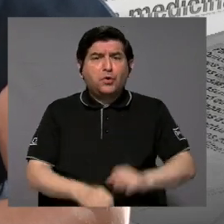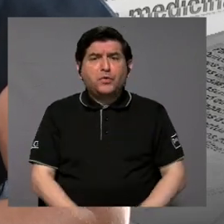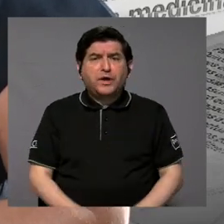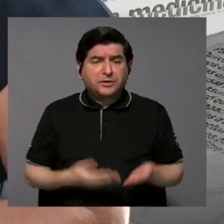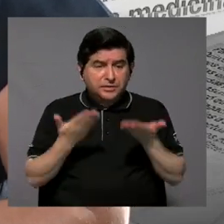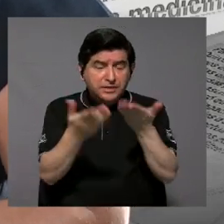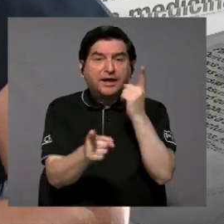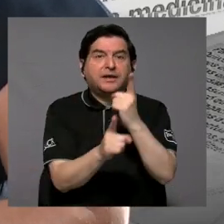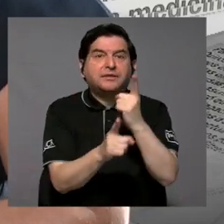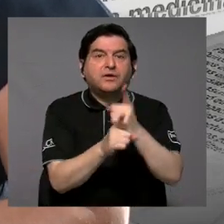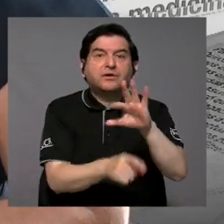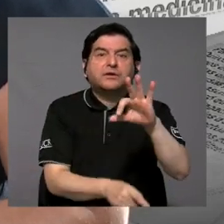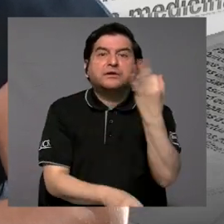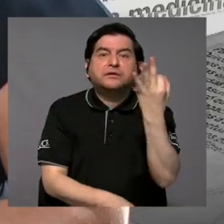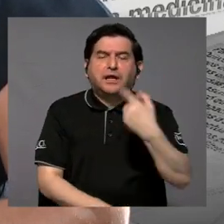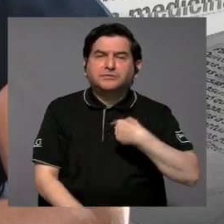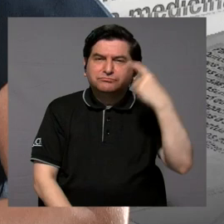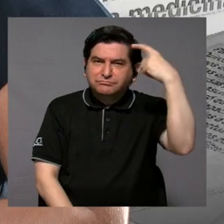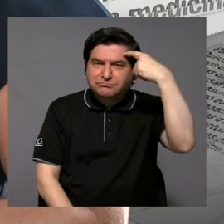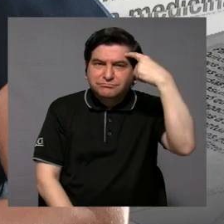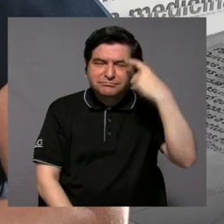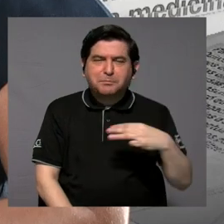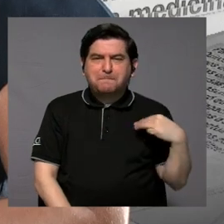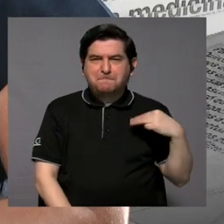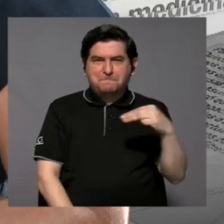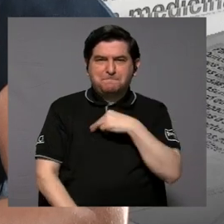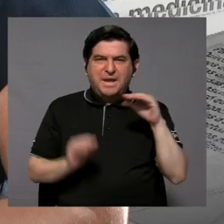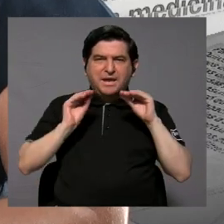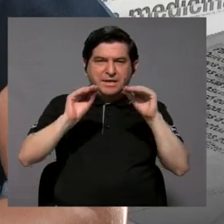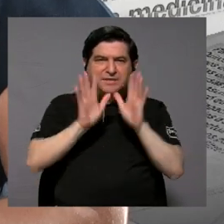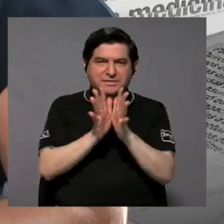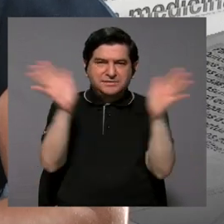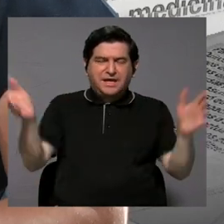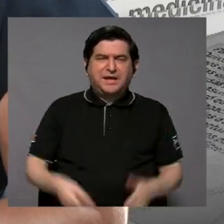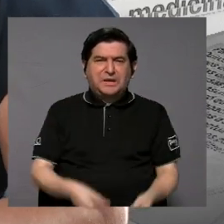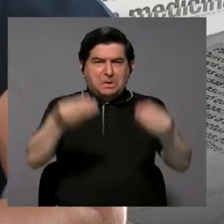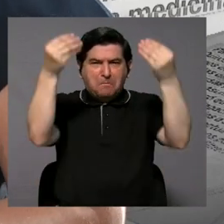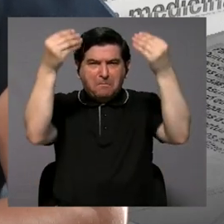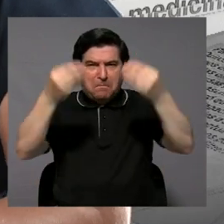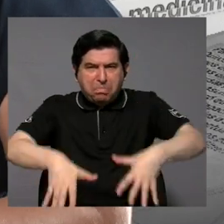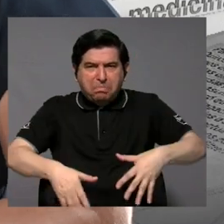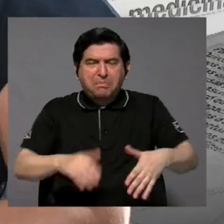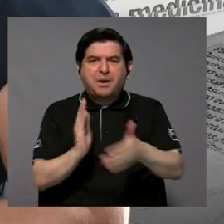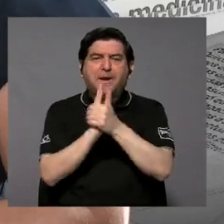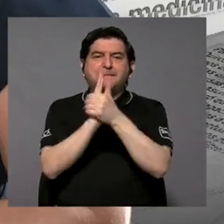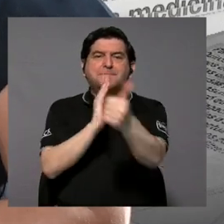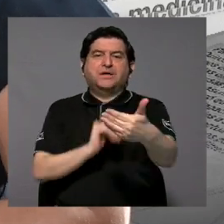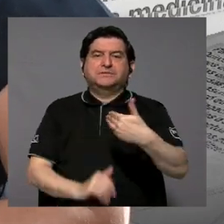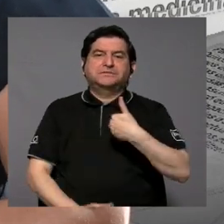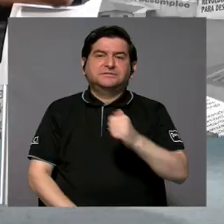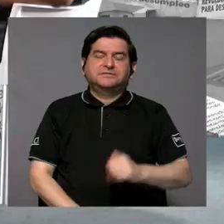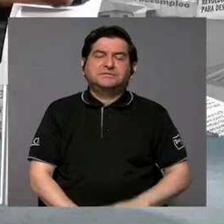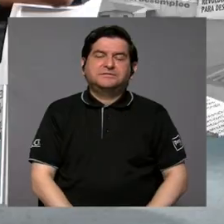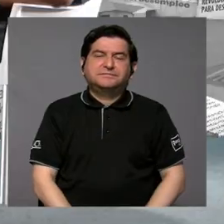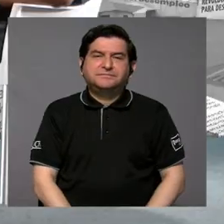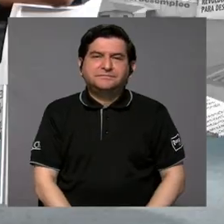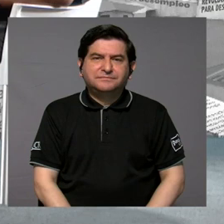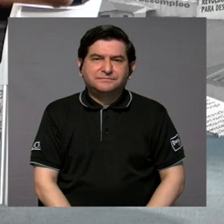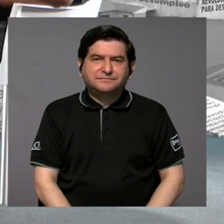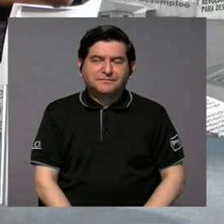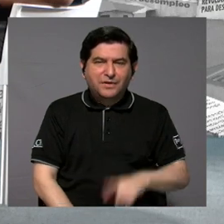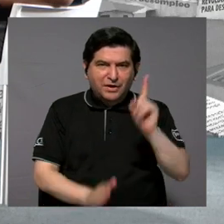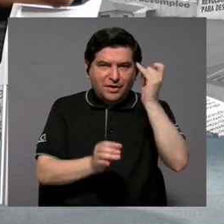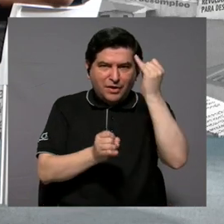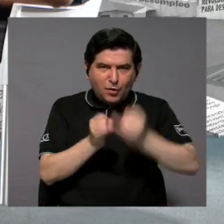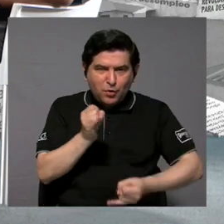corresponde. Pero sí, yo pensaría que el MED, pues, está como desperdiciando un poco el potencial que existe. Y usted, le